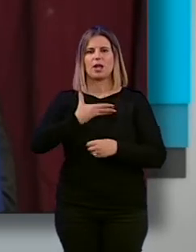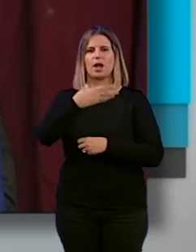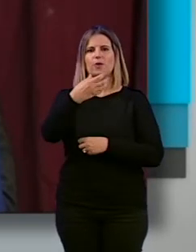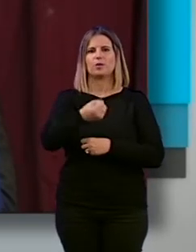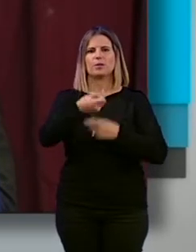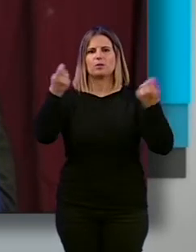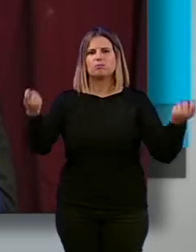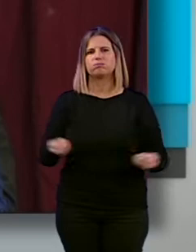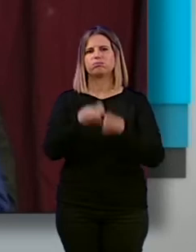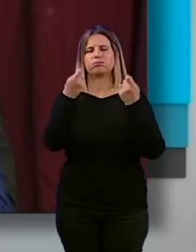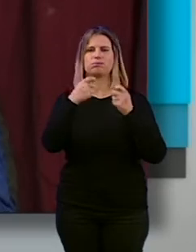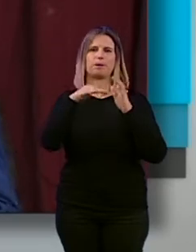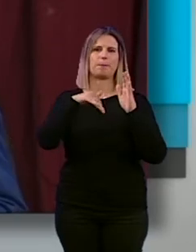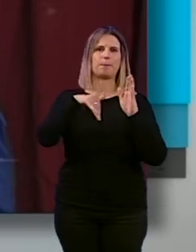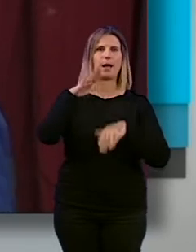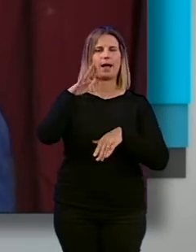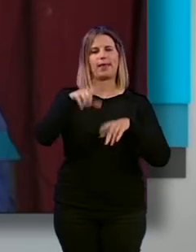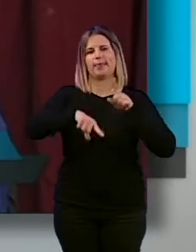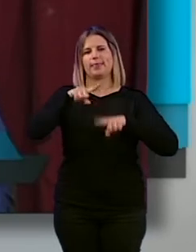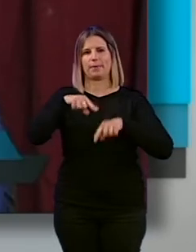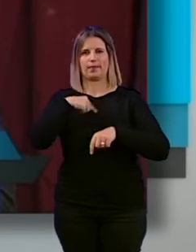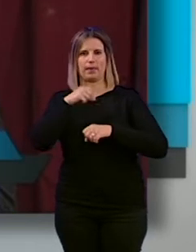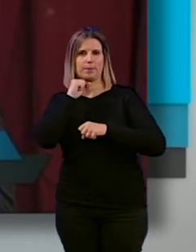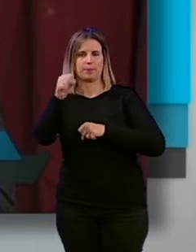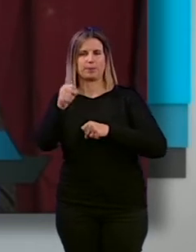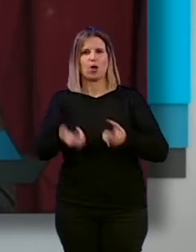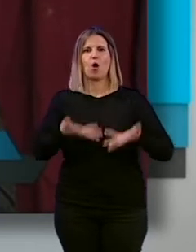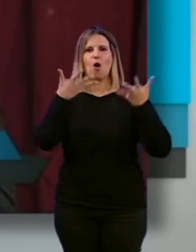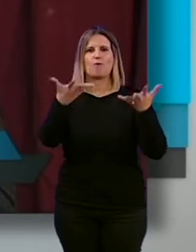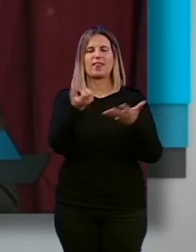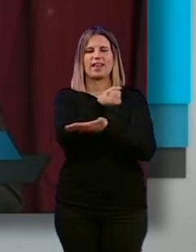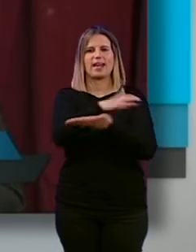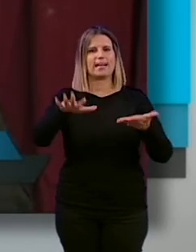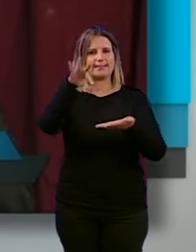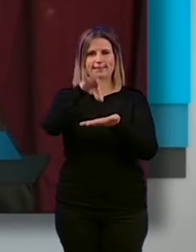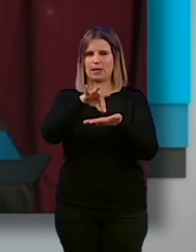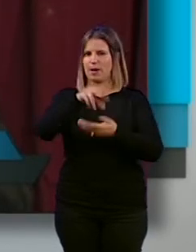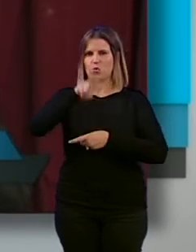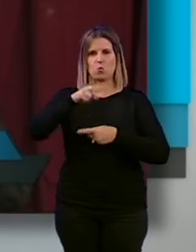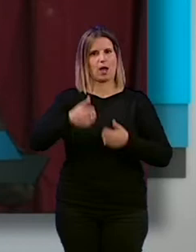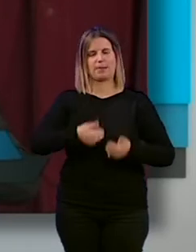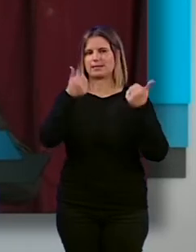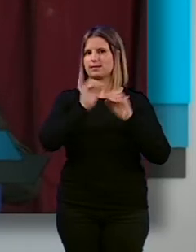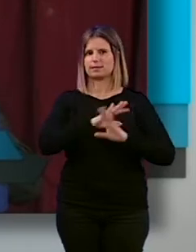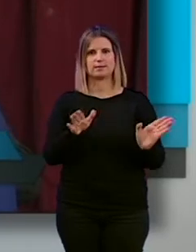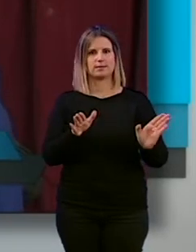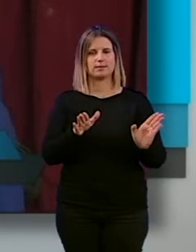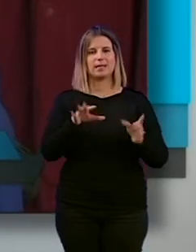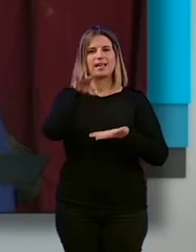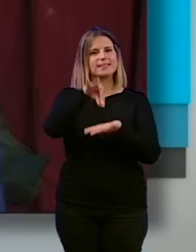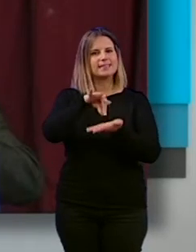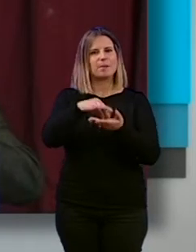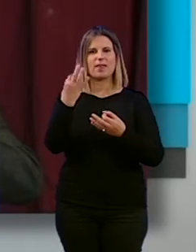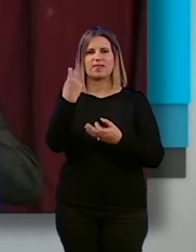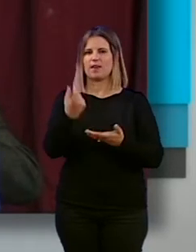va a promocionar más, por lo menos quien dependa de nosotros, tapas gratis. No, nunca más. Las tapas